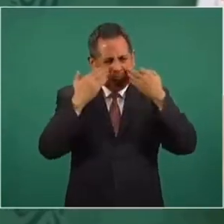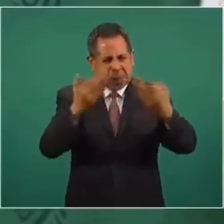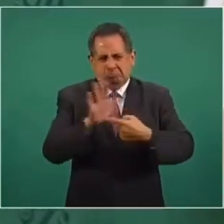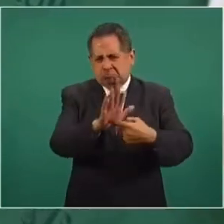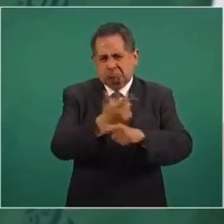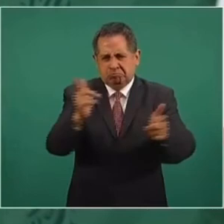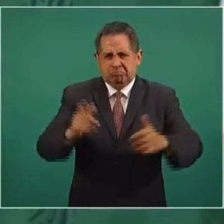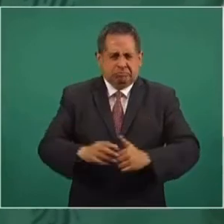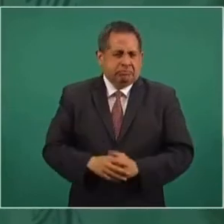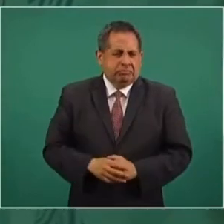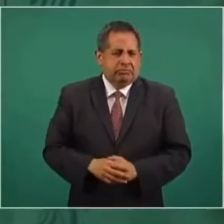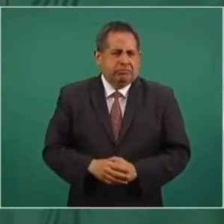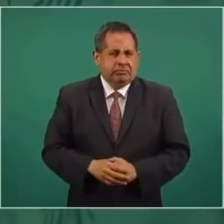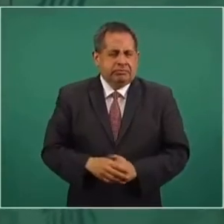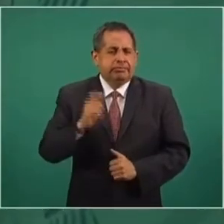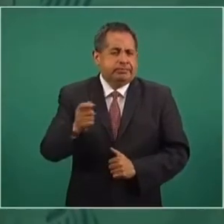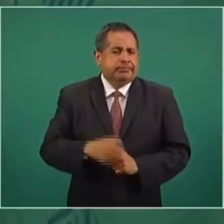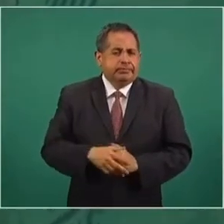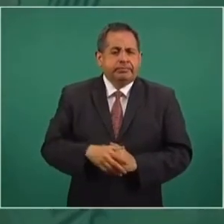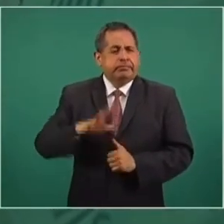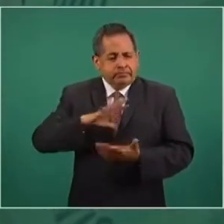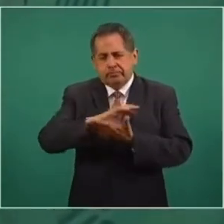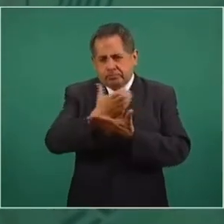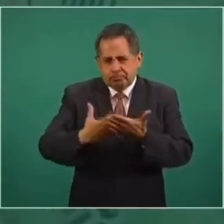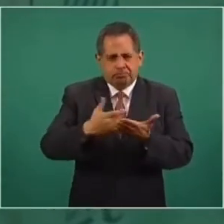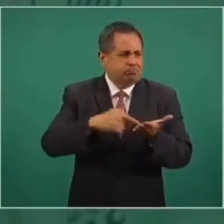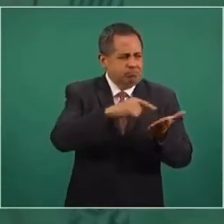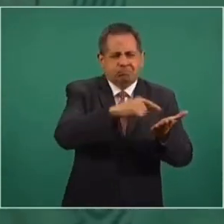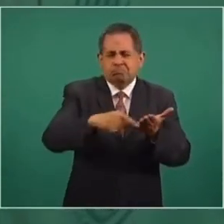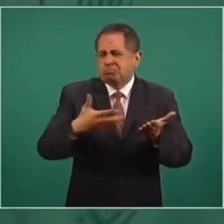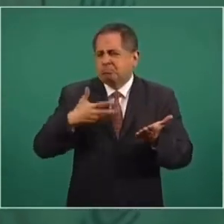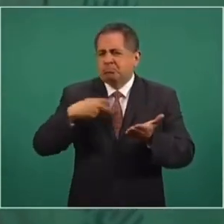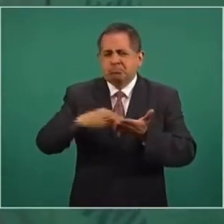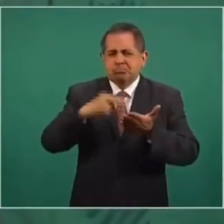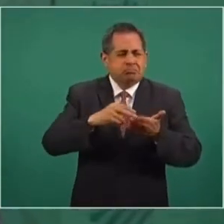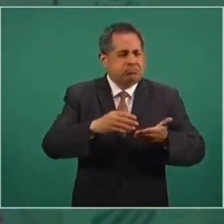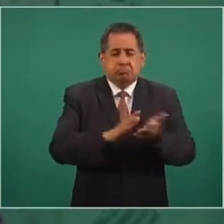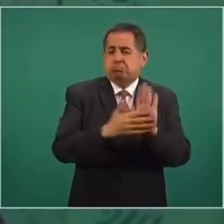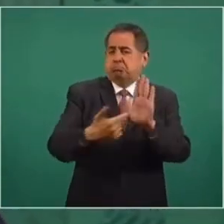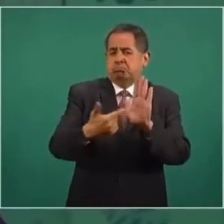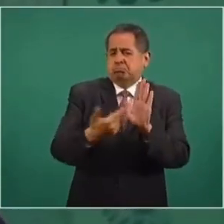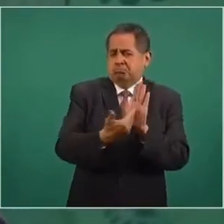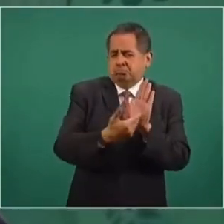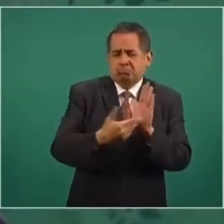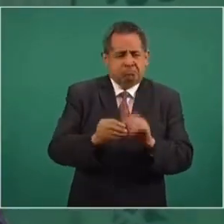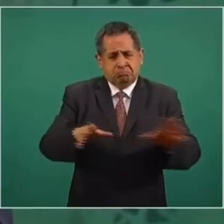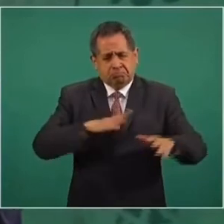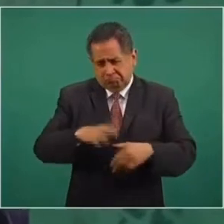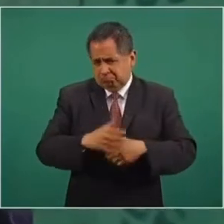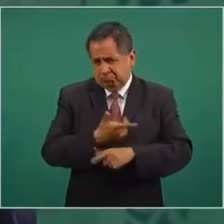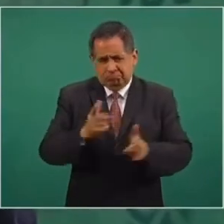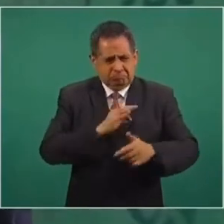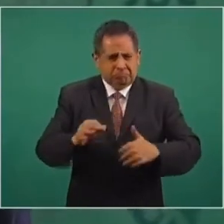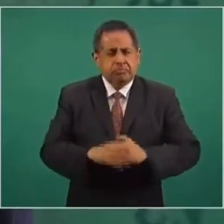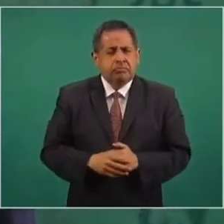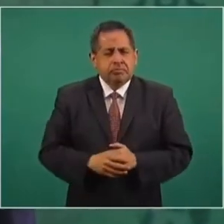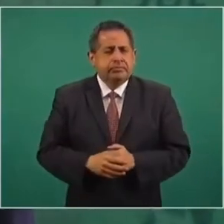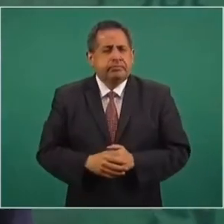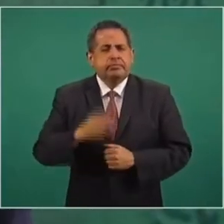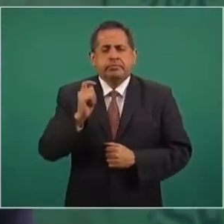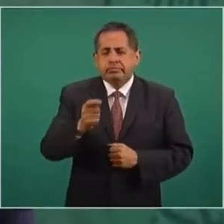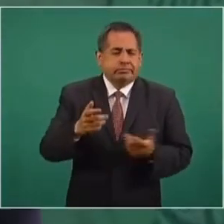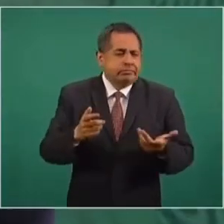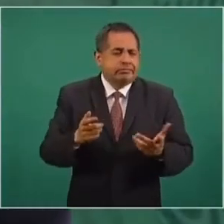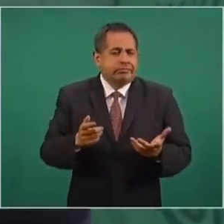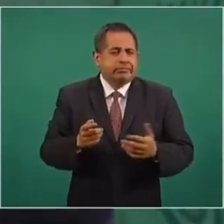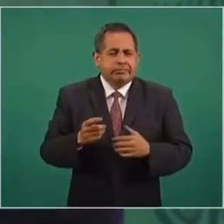hay, porque se tienen contratos con las farmacéuticas, se tienen contrato y